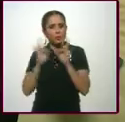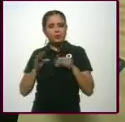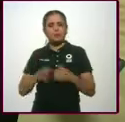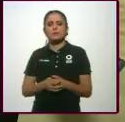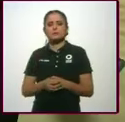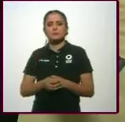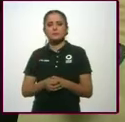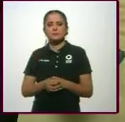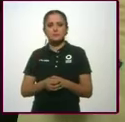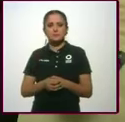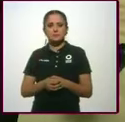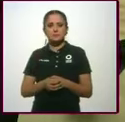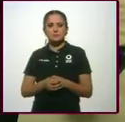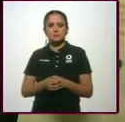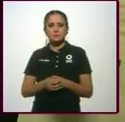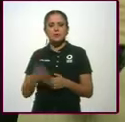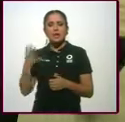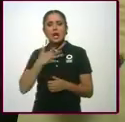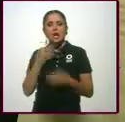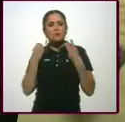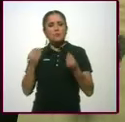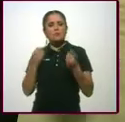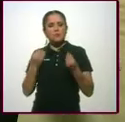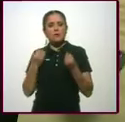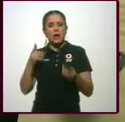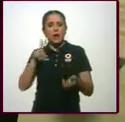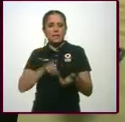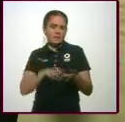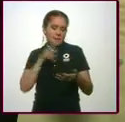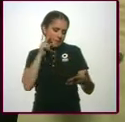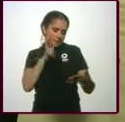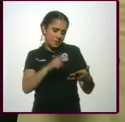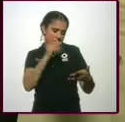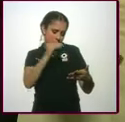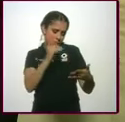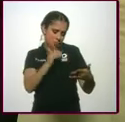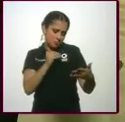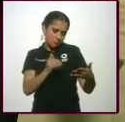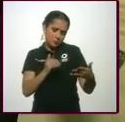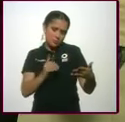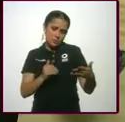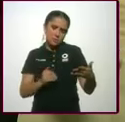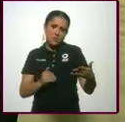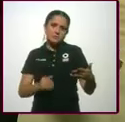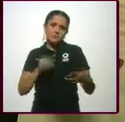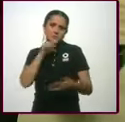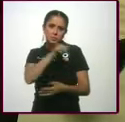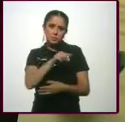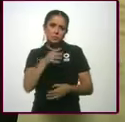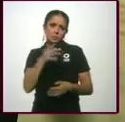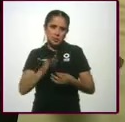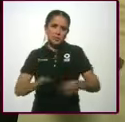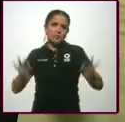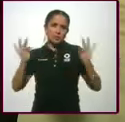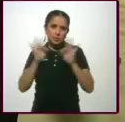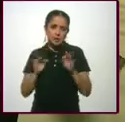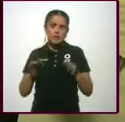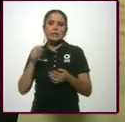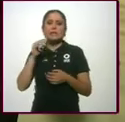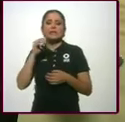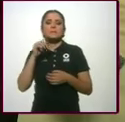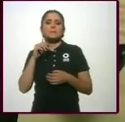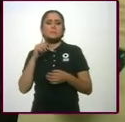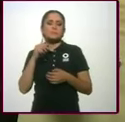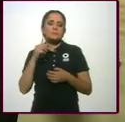hay como muchos elementos, Ernesto, hoy, que juegas, ¿no? Que si caliente, que si no sé qué,